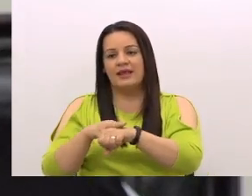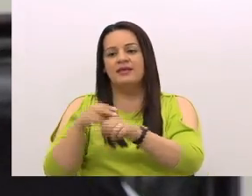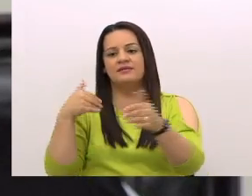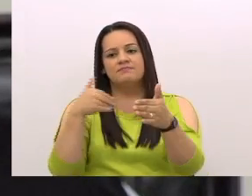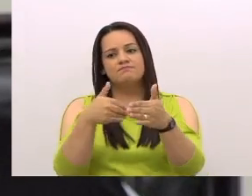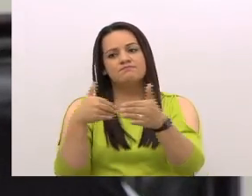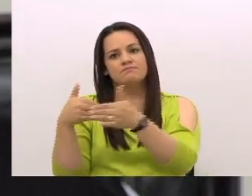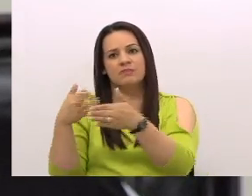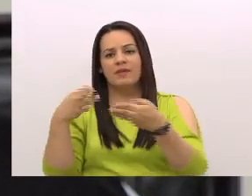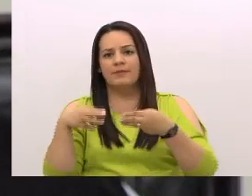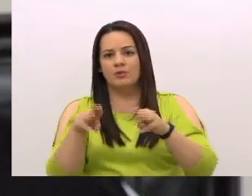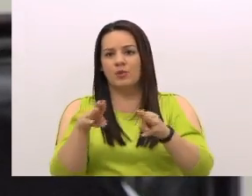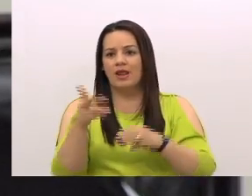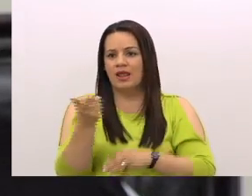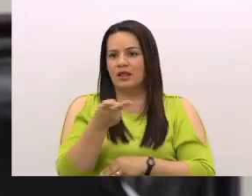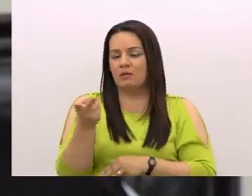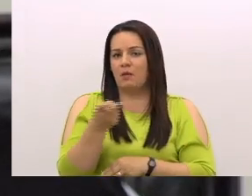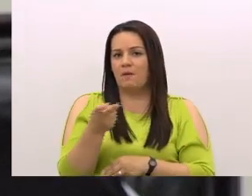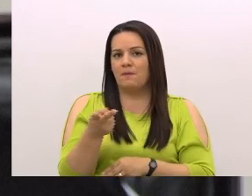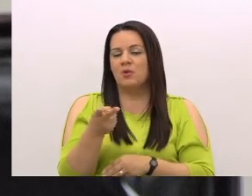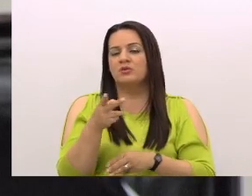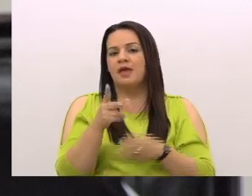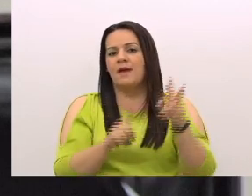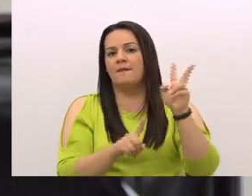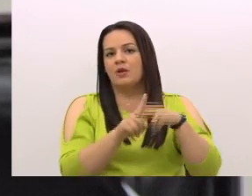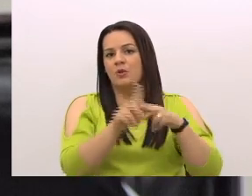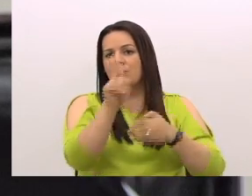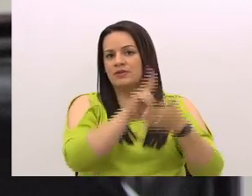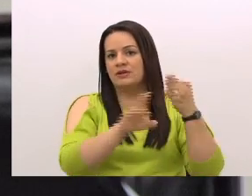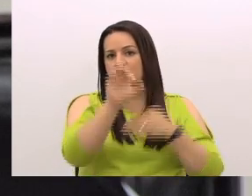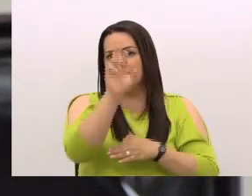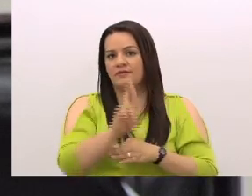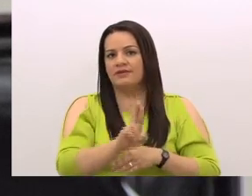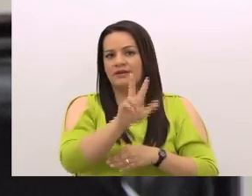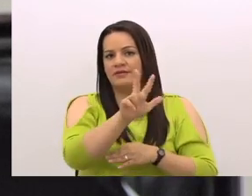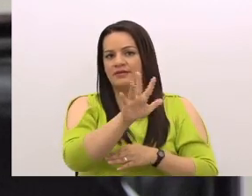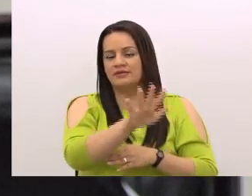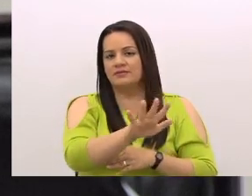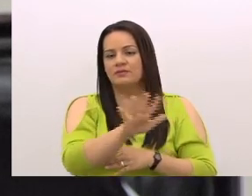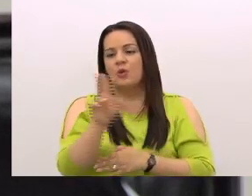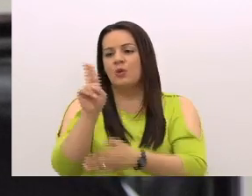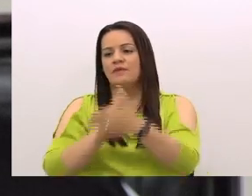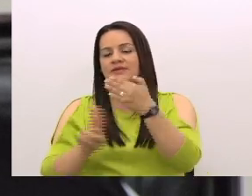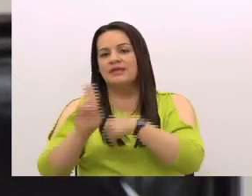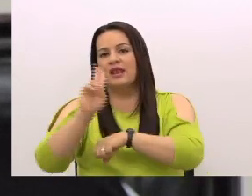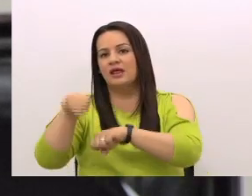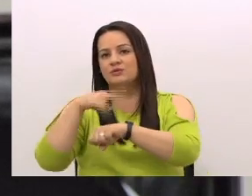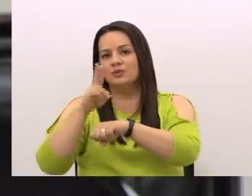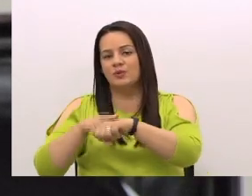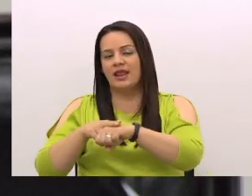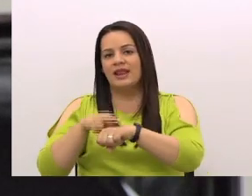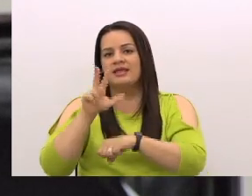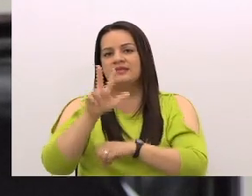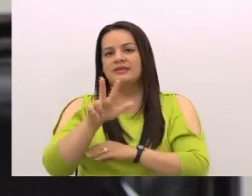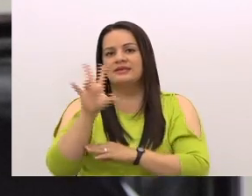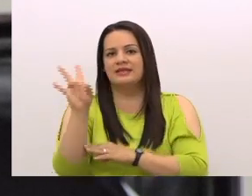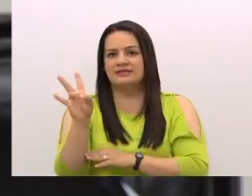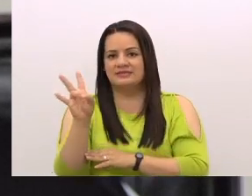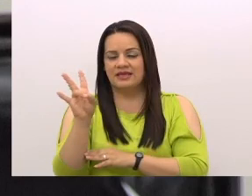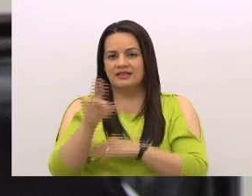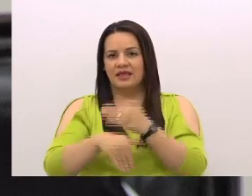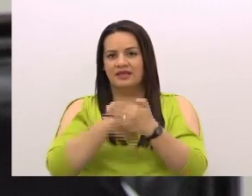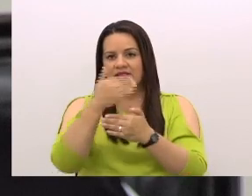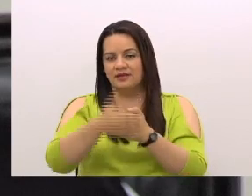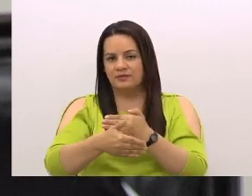metodologías que ellos aplicaron, la Universidad de Costa Rica con un 35%, la Universidad Nacional con un 37%, luego